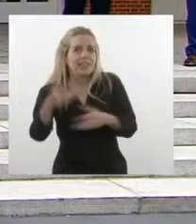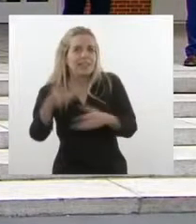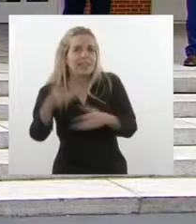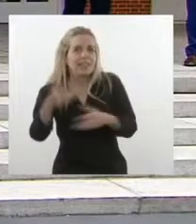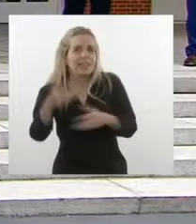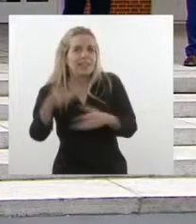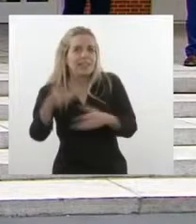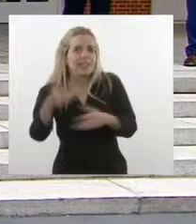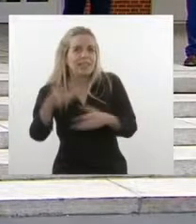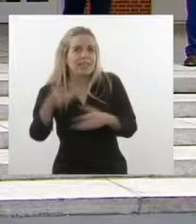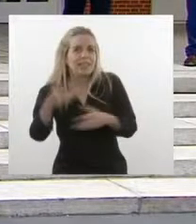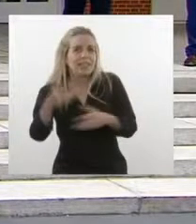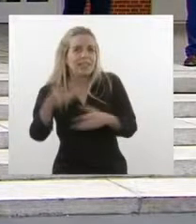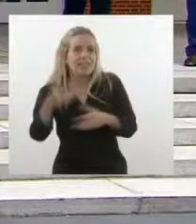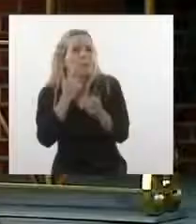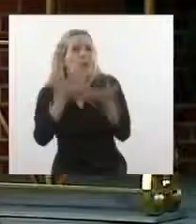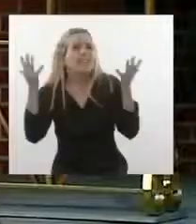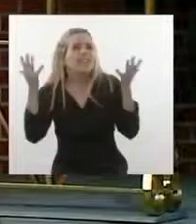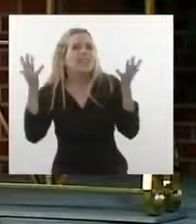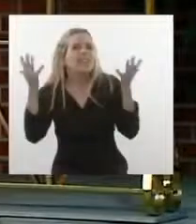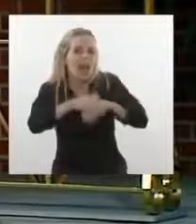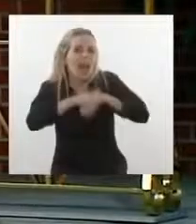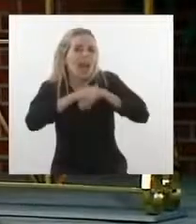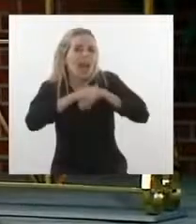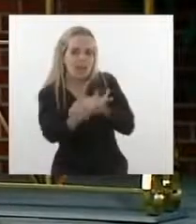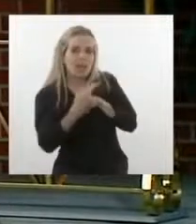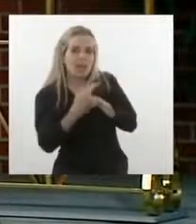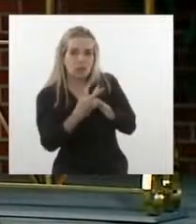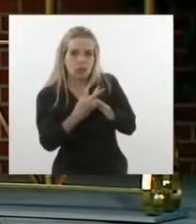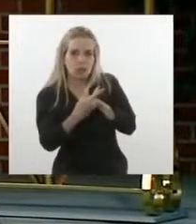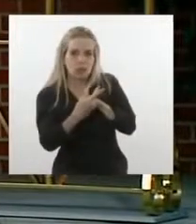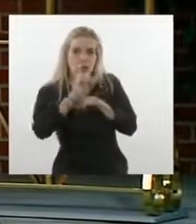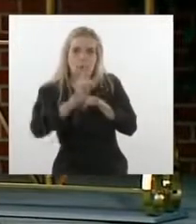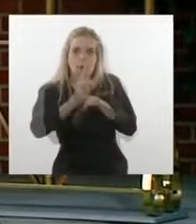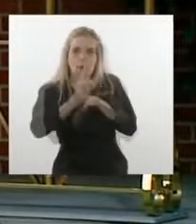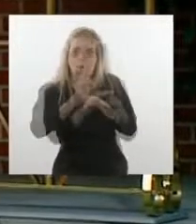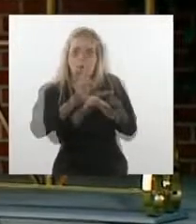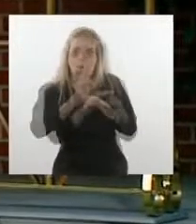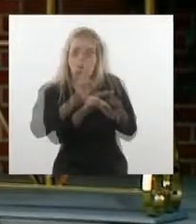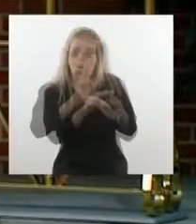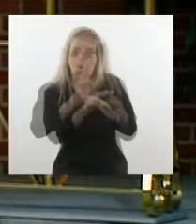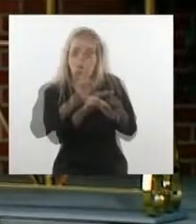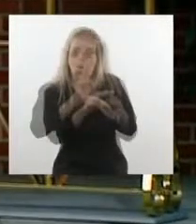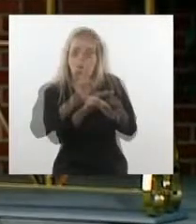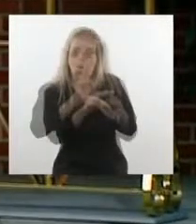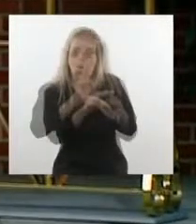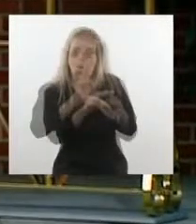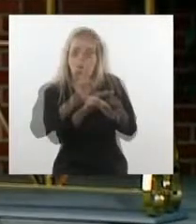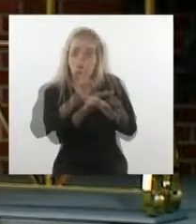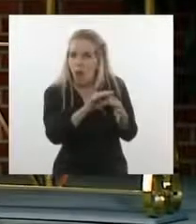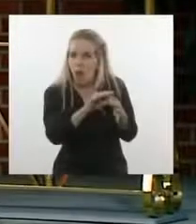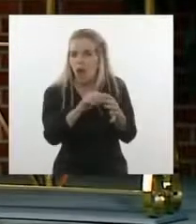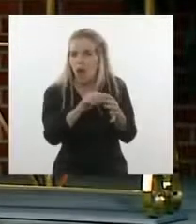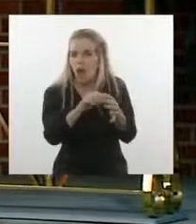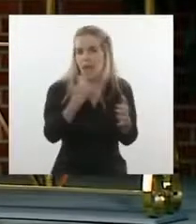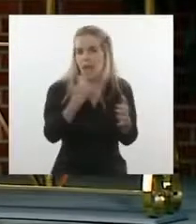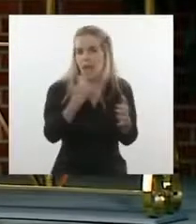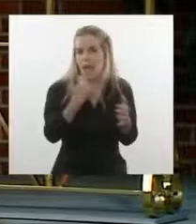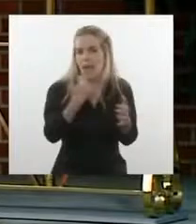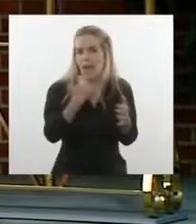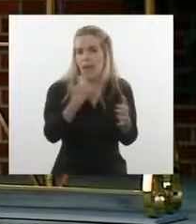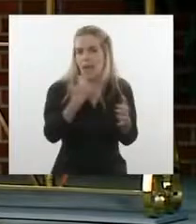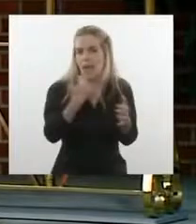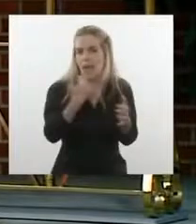nuestra extraordinaria amistad personal, pero también de la extraordinaria relación en todos los ámbitos que tiene la Argentina con España,